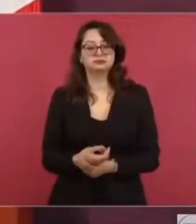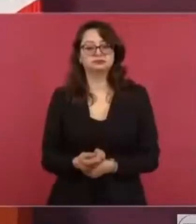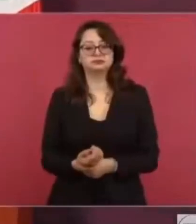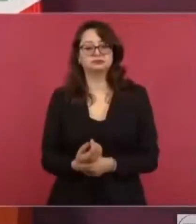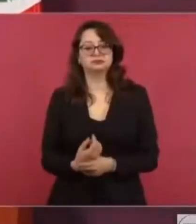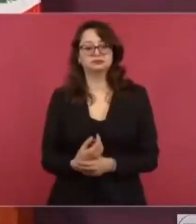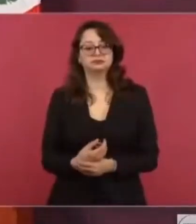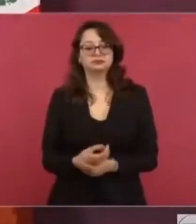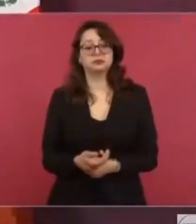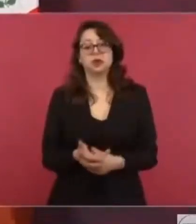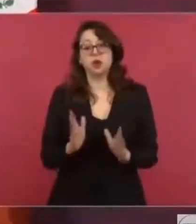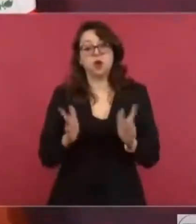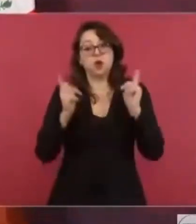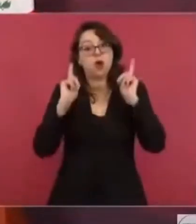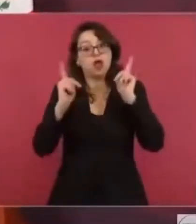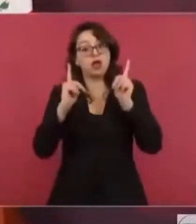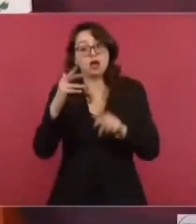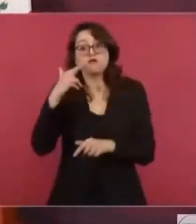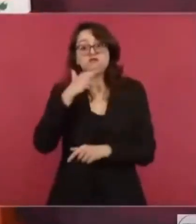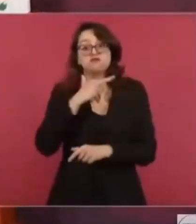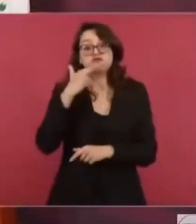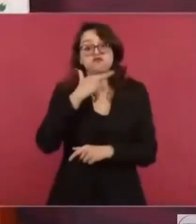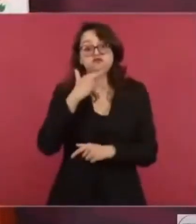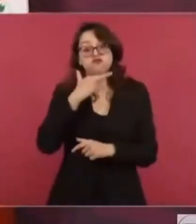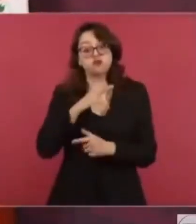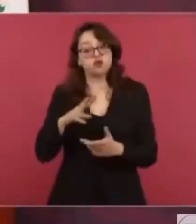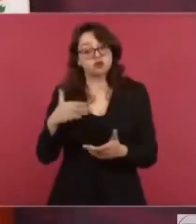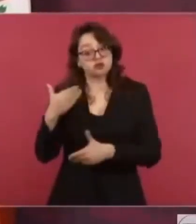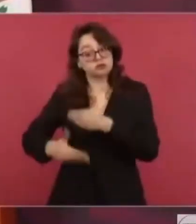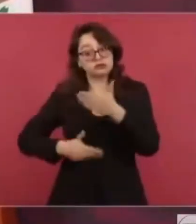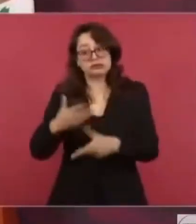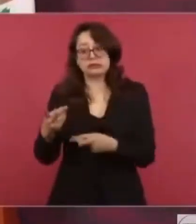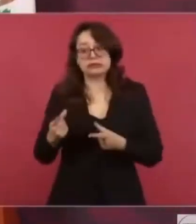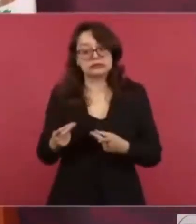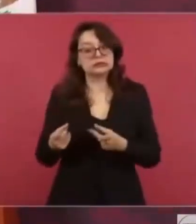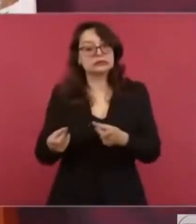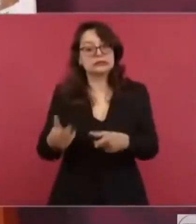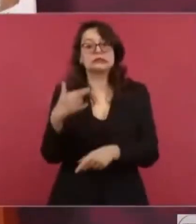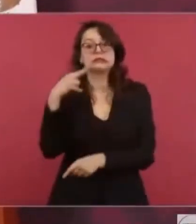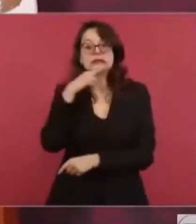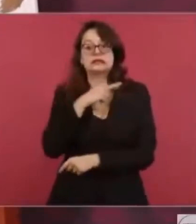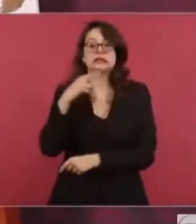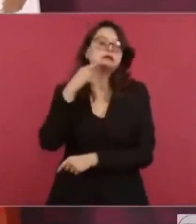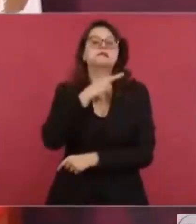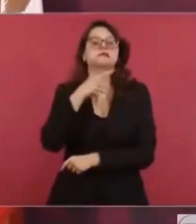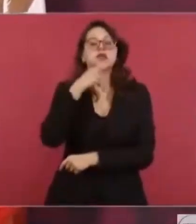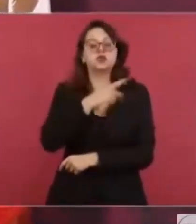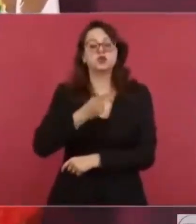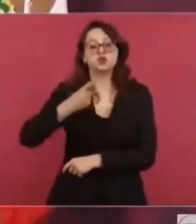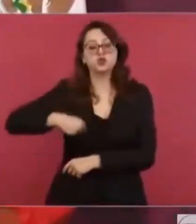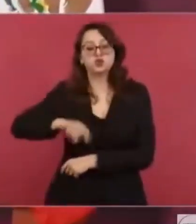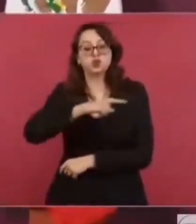Pues poco tiempo, porque nosotros